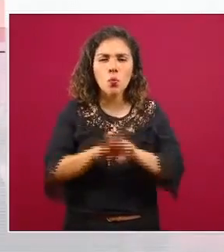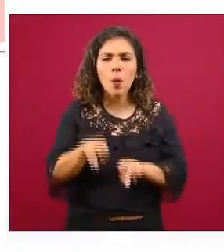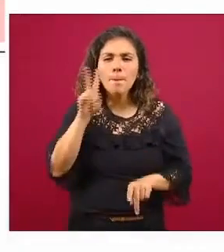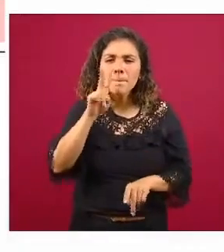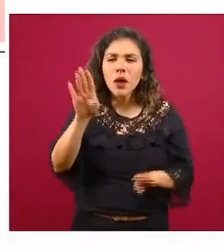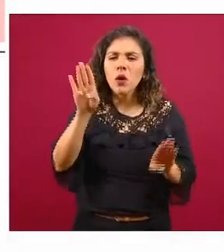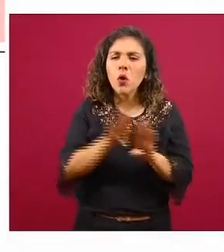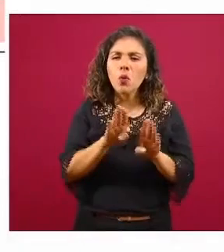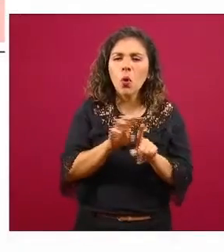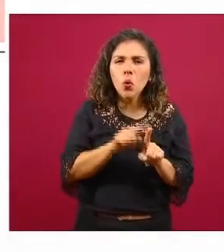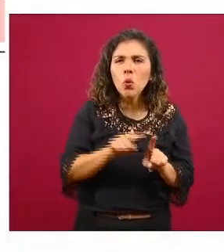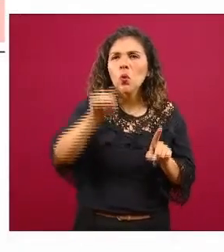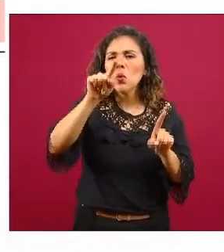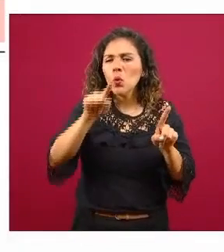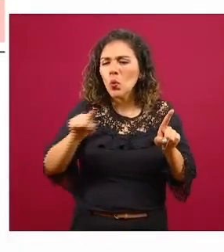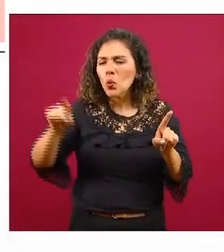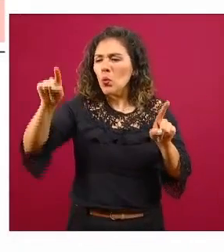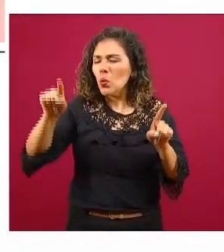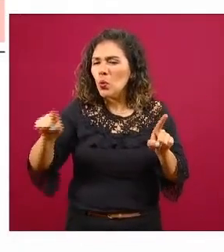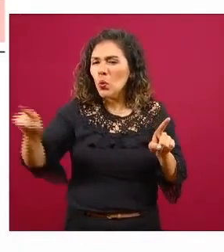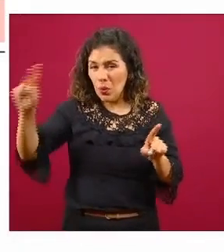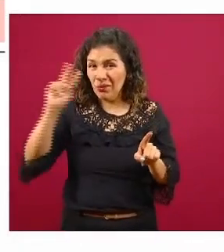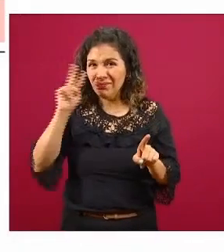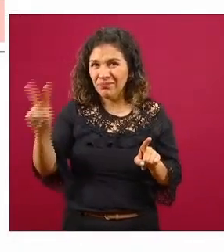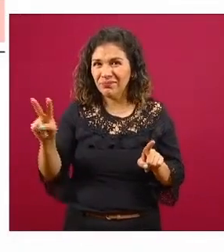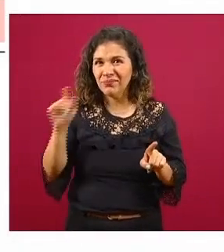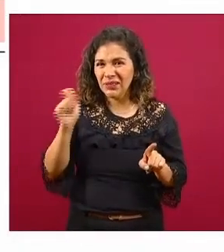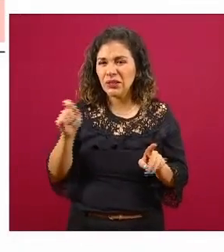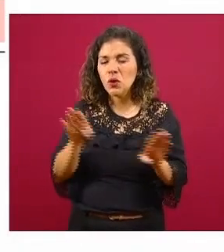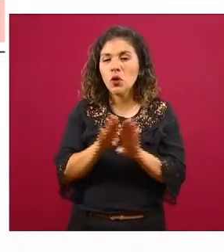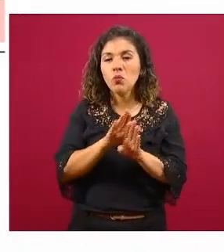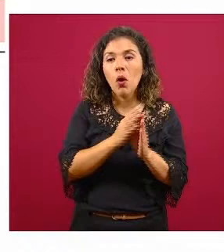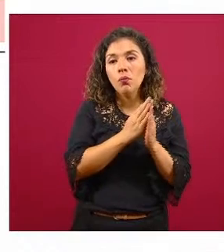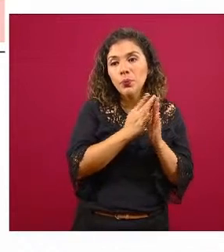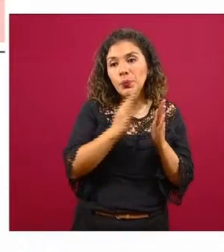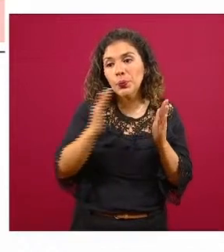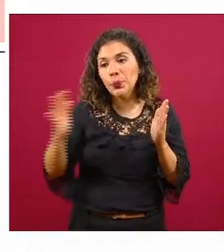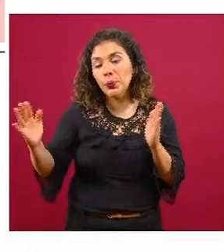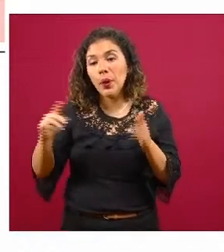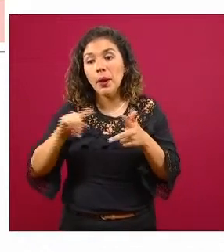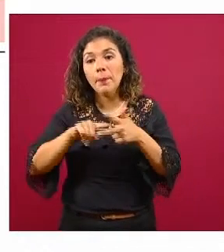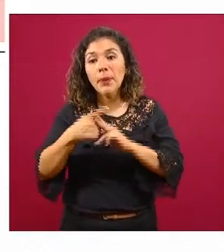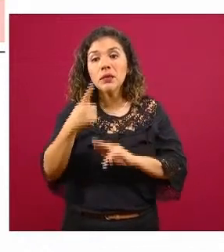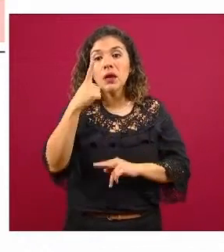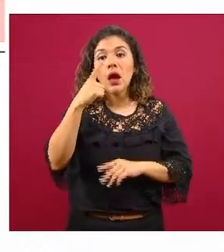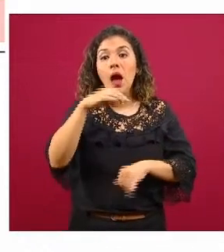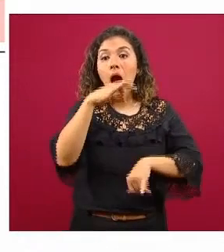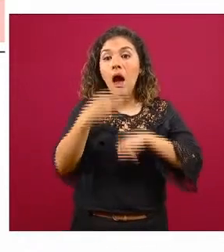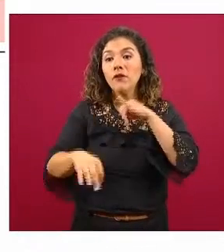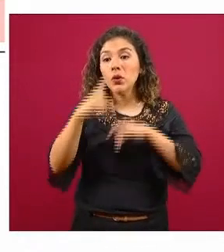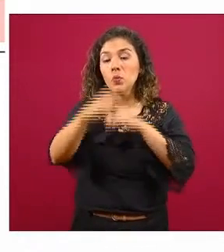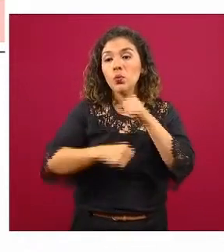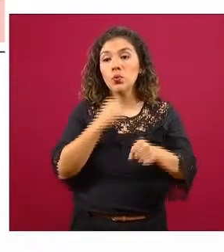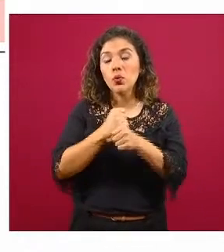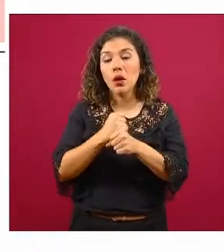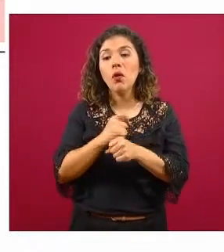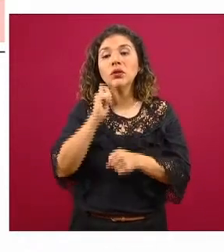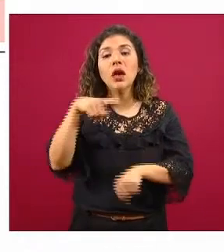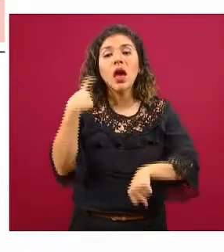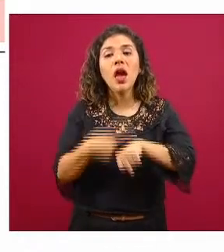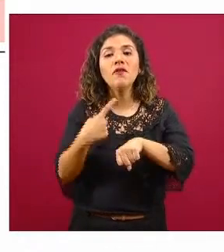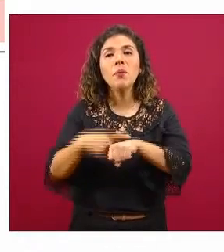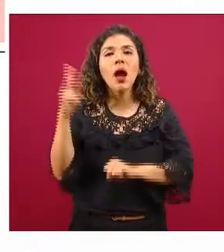especie de columpios viendo el aumento hacia el fin del año que ya se comentó muy relacionado con las enfermedades respiratorias